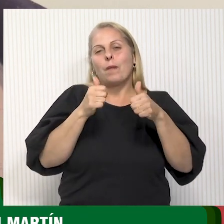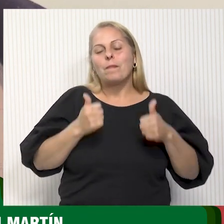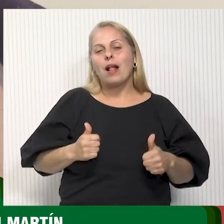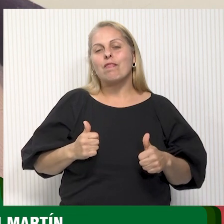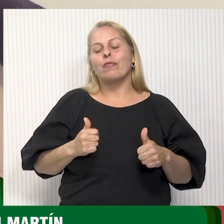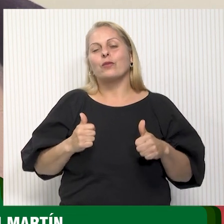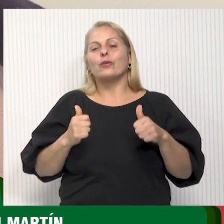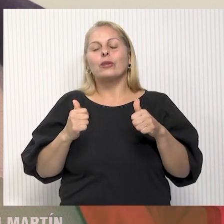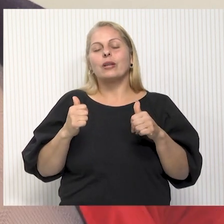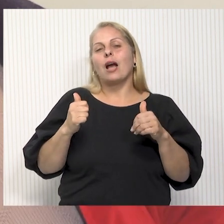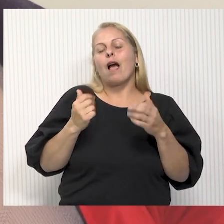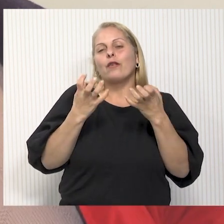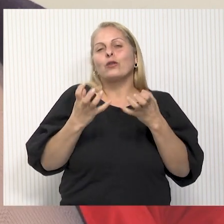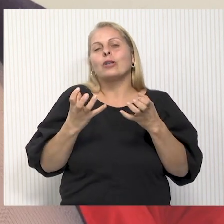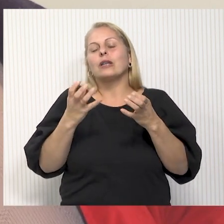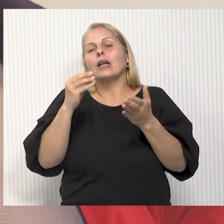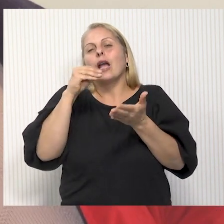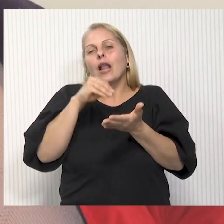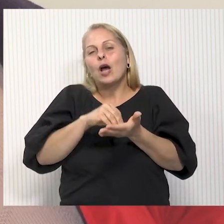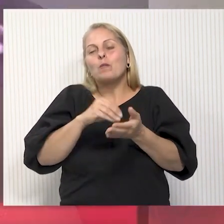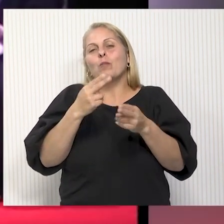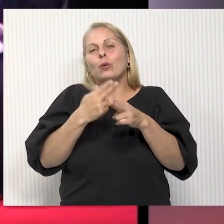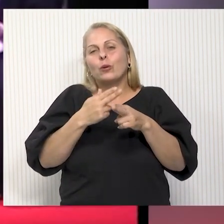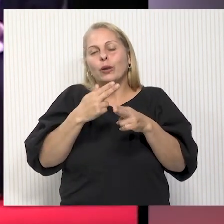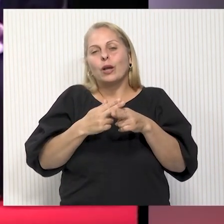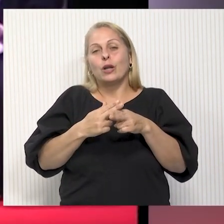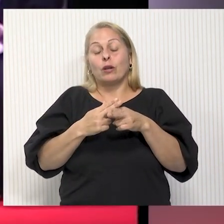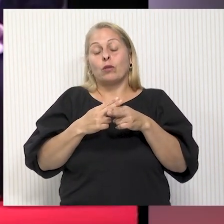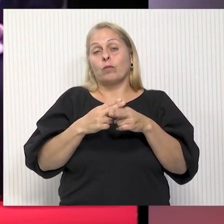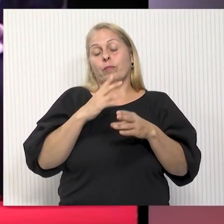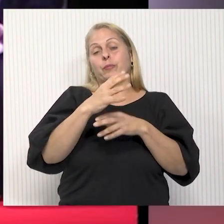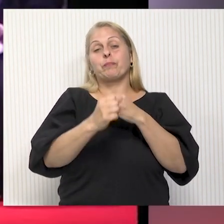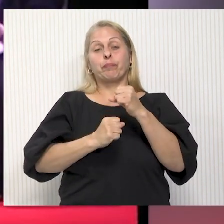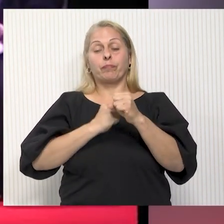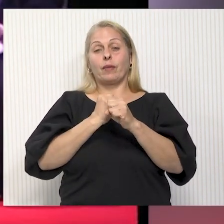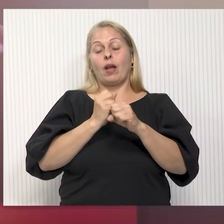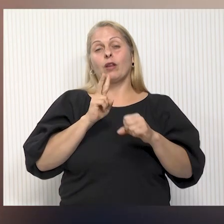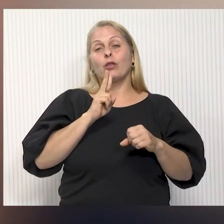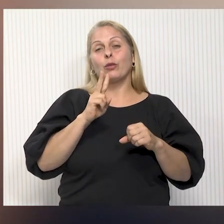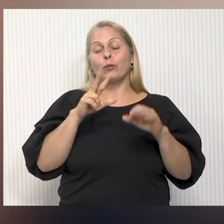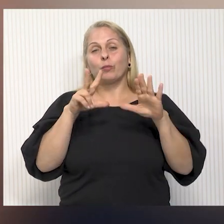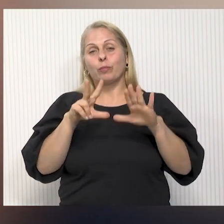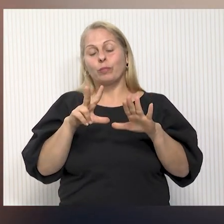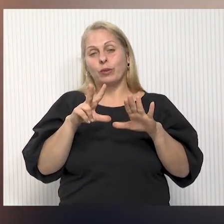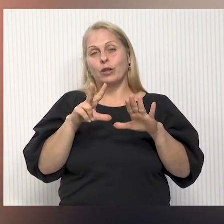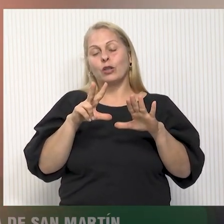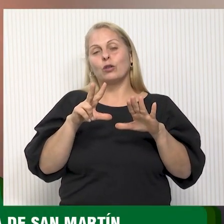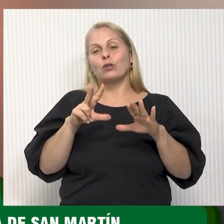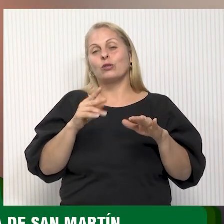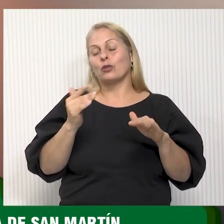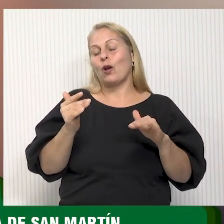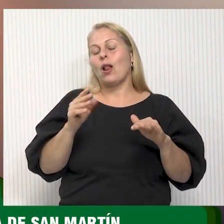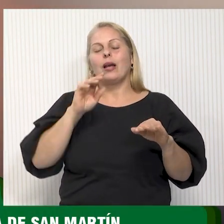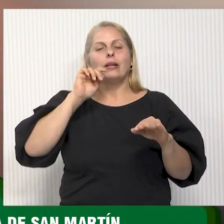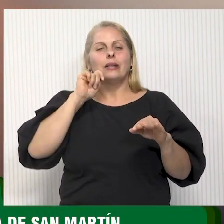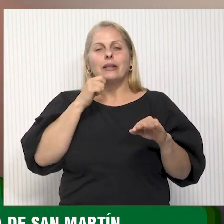haya decidido ponerle su nombre. En el año 2008, la exquisita